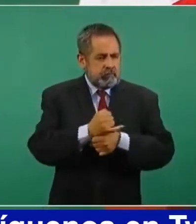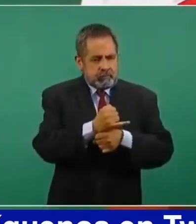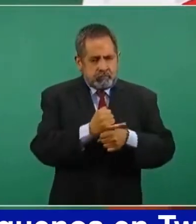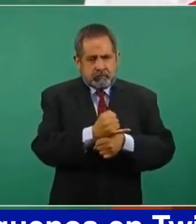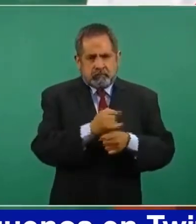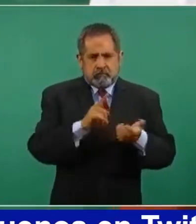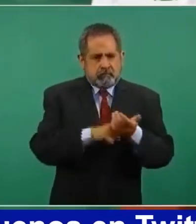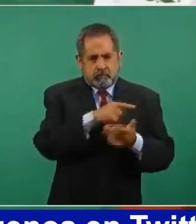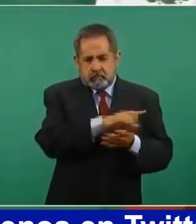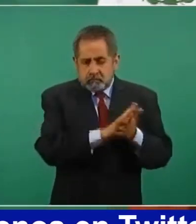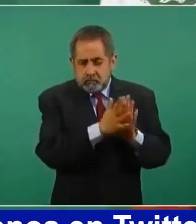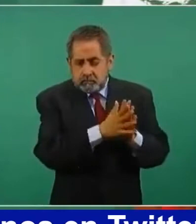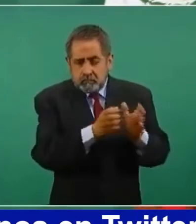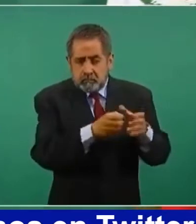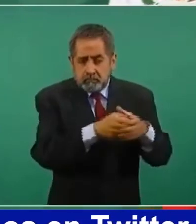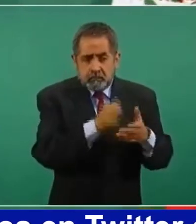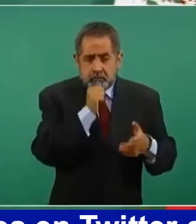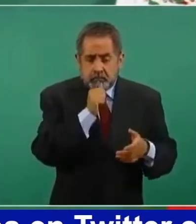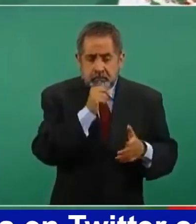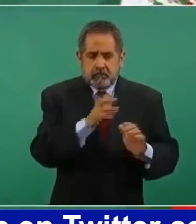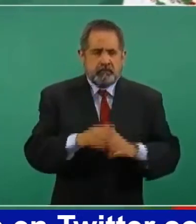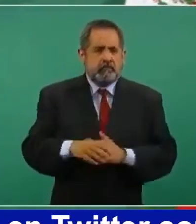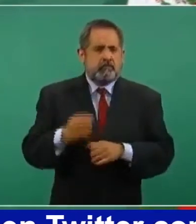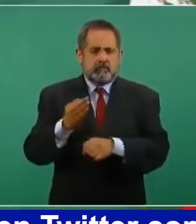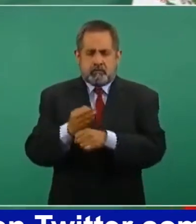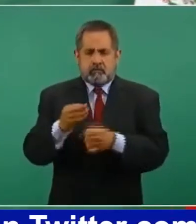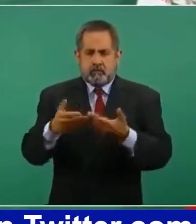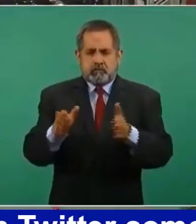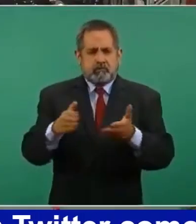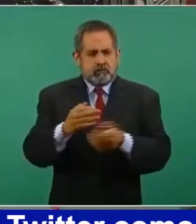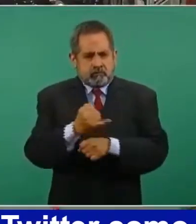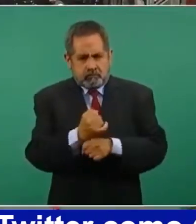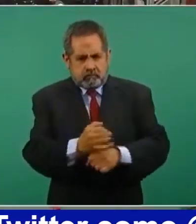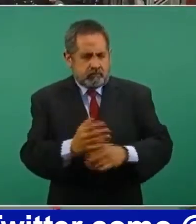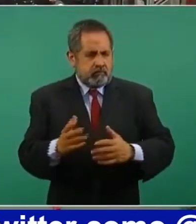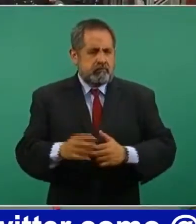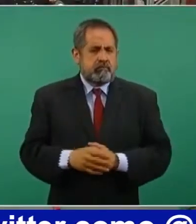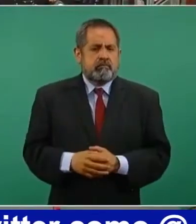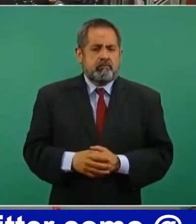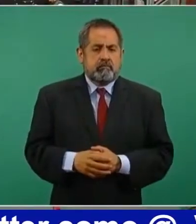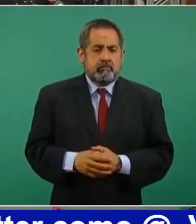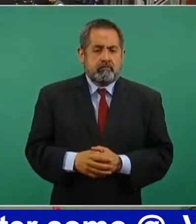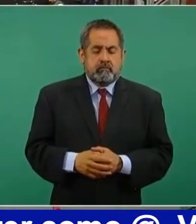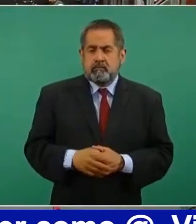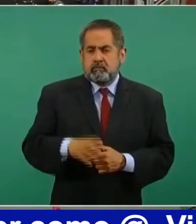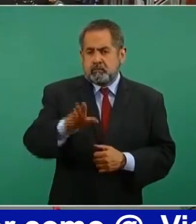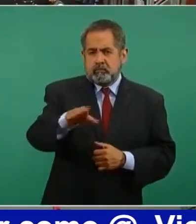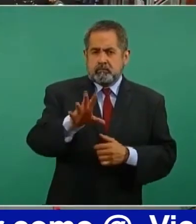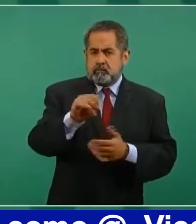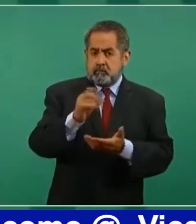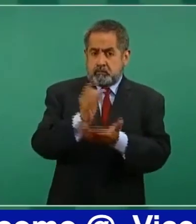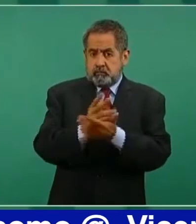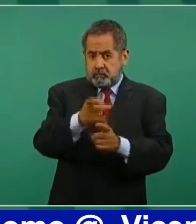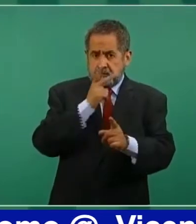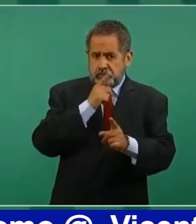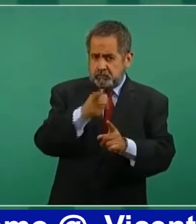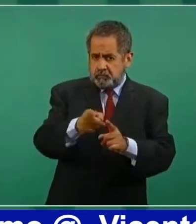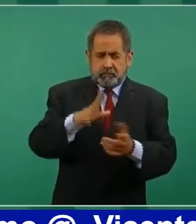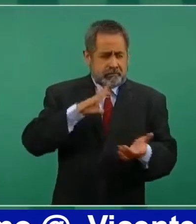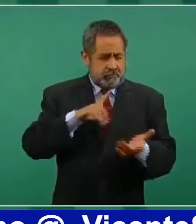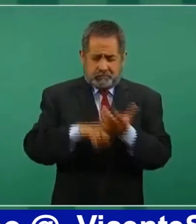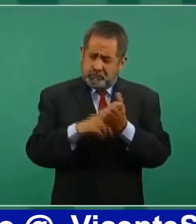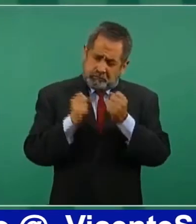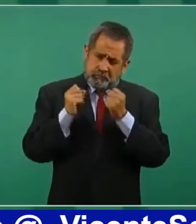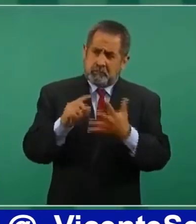con algún delito. Están abiertas las investigaciones, no sólo en este caso, son